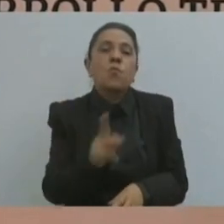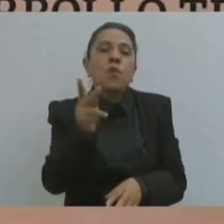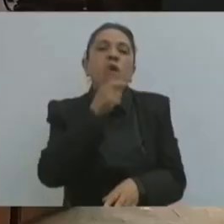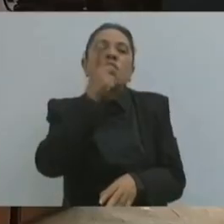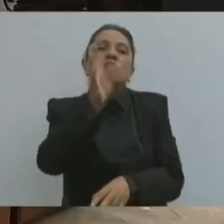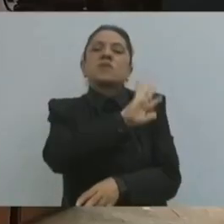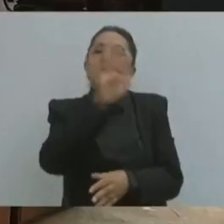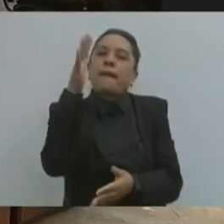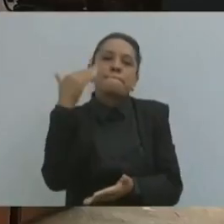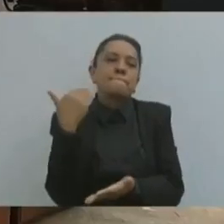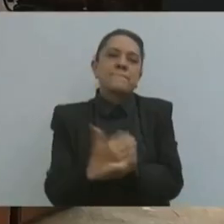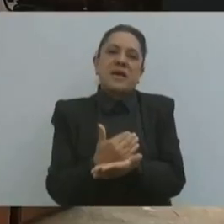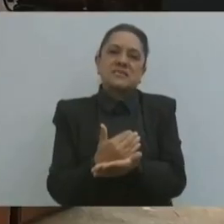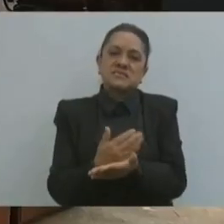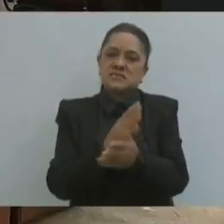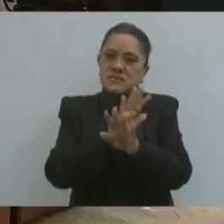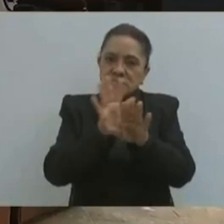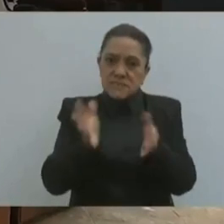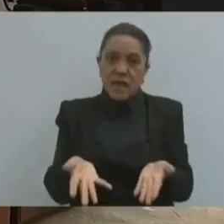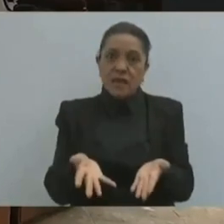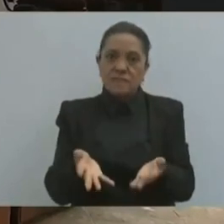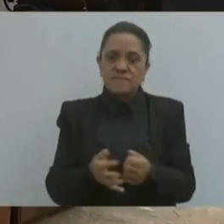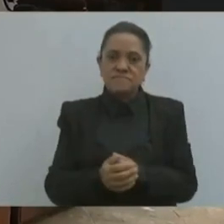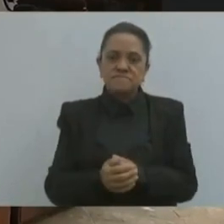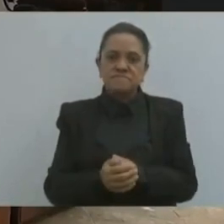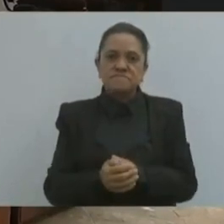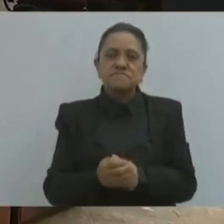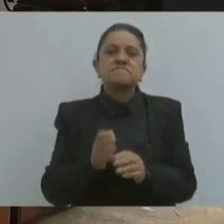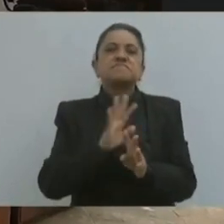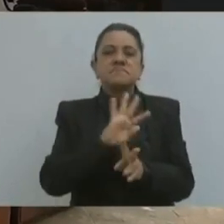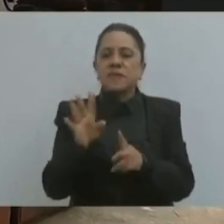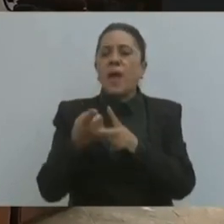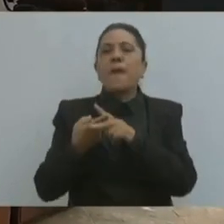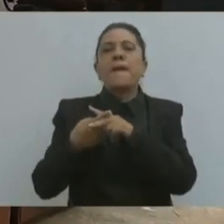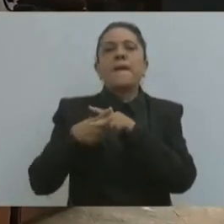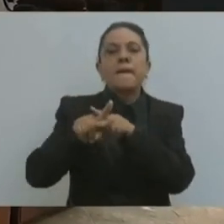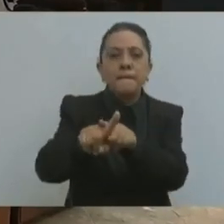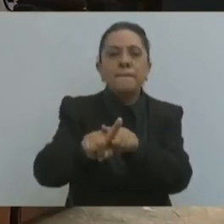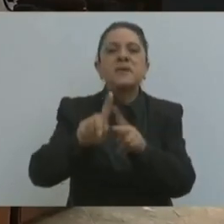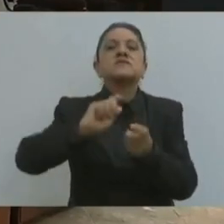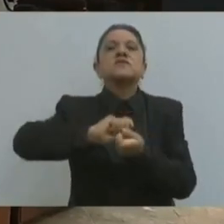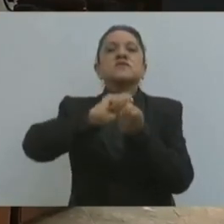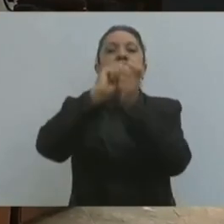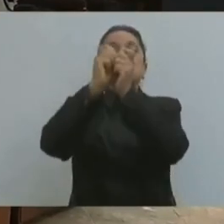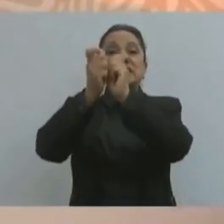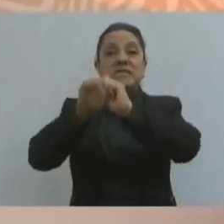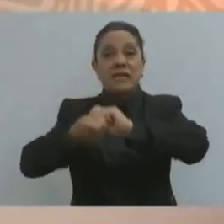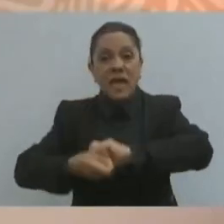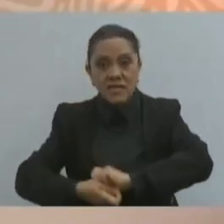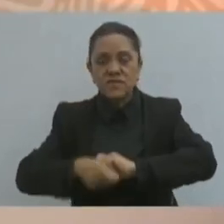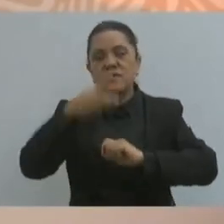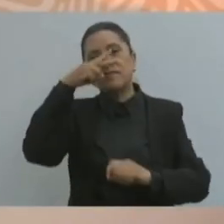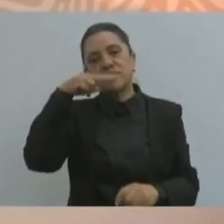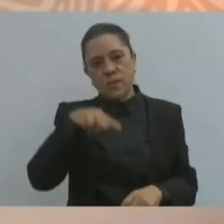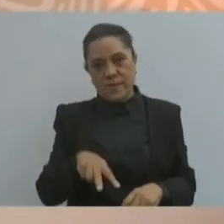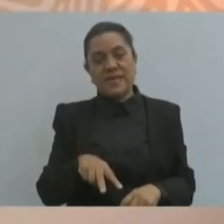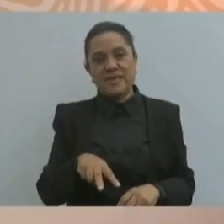y se echó a andar la transformación de México.